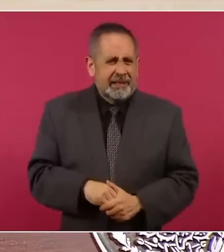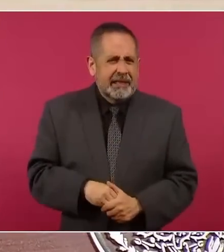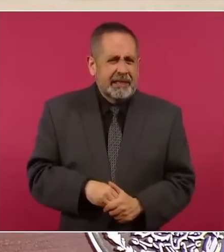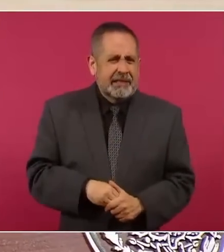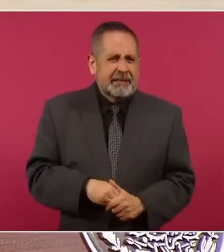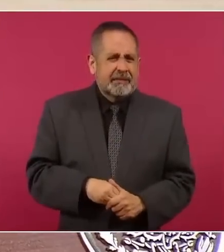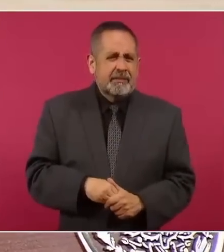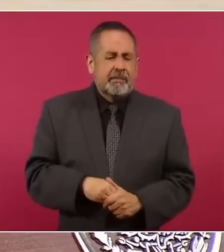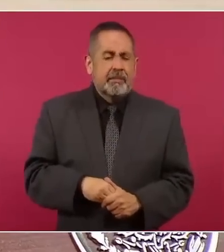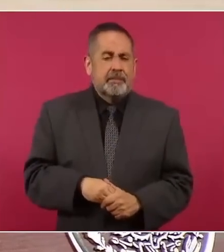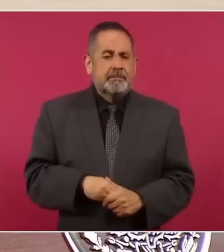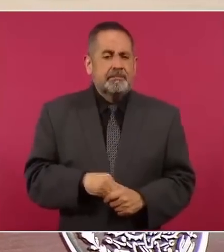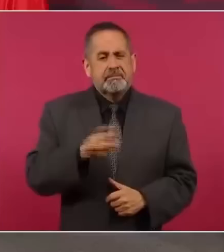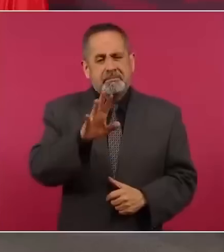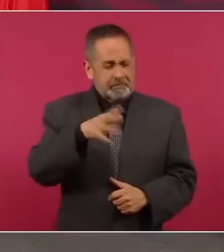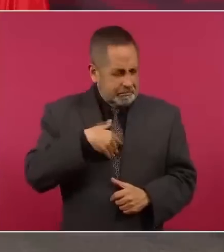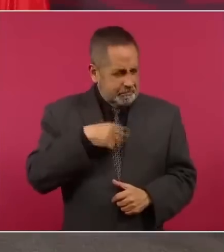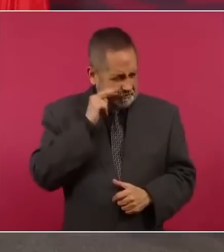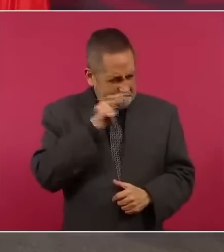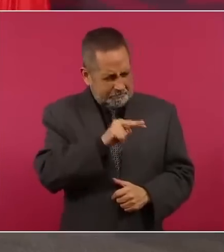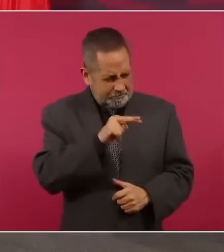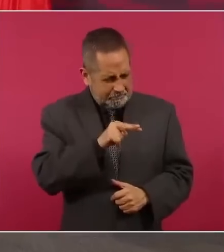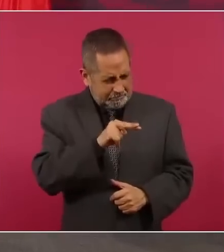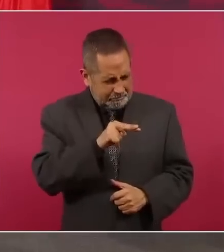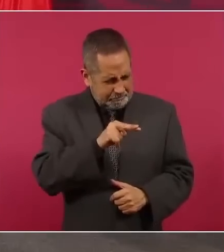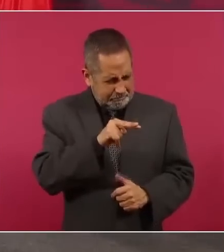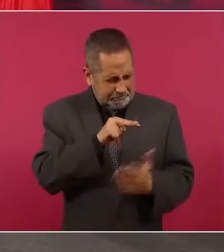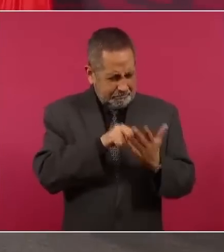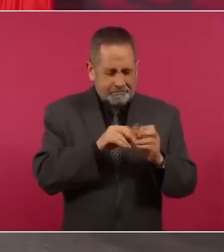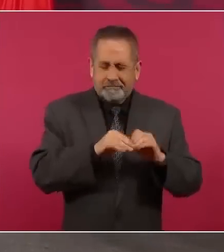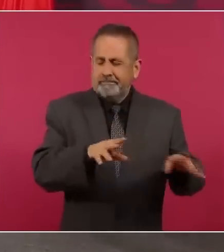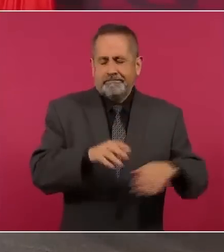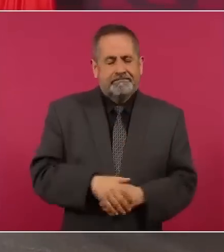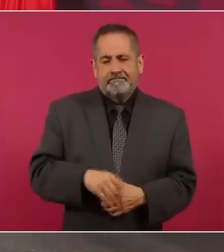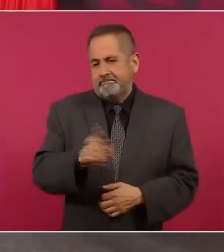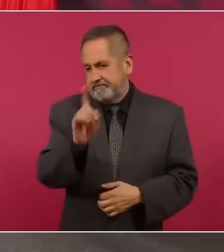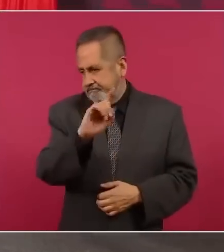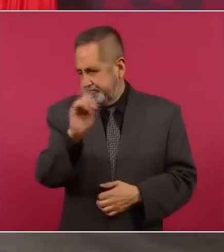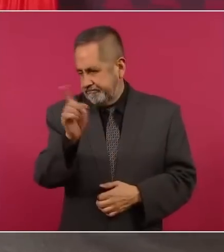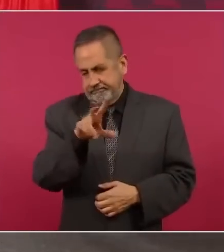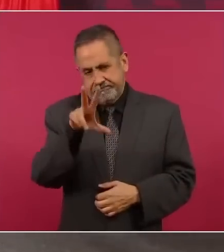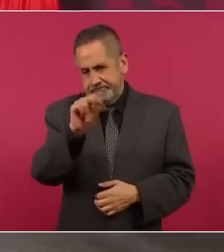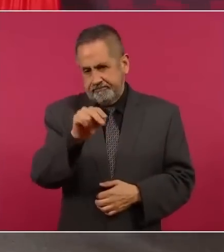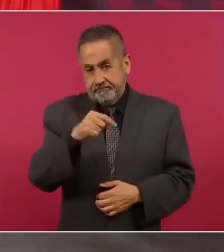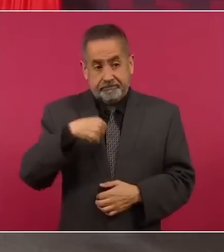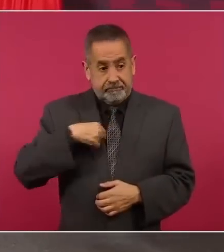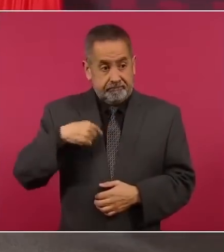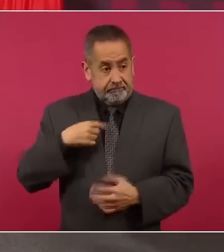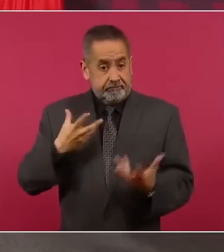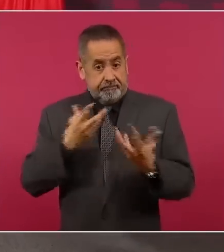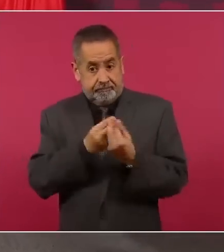Entonces, vi eso, pues no, y